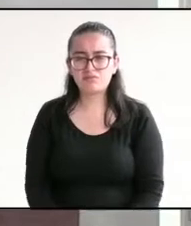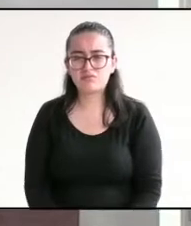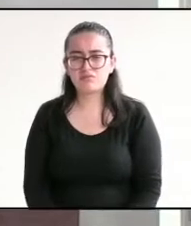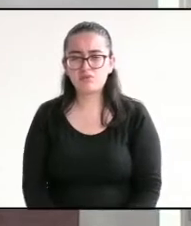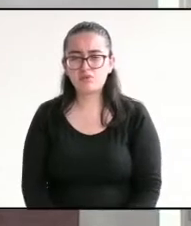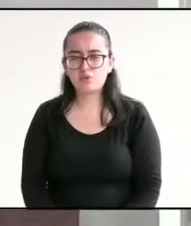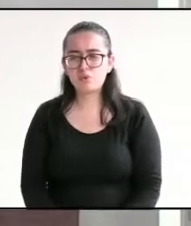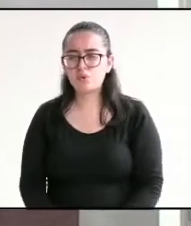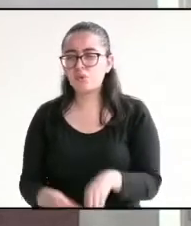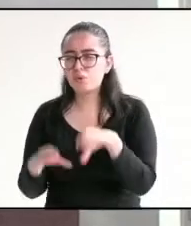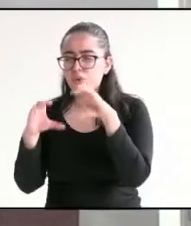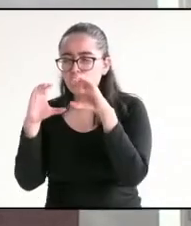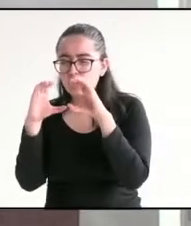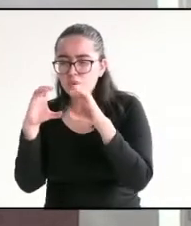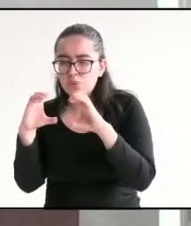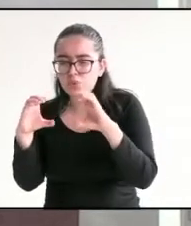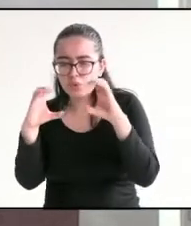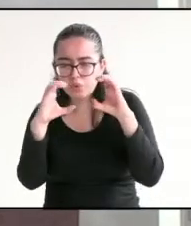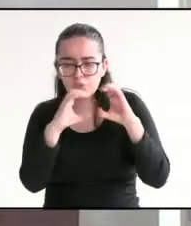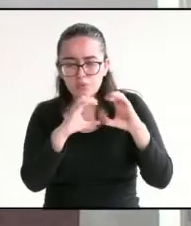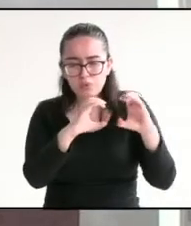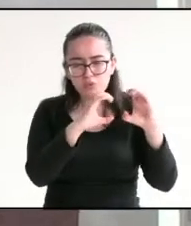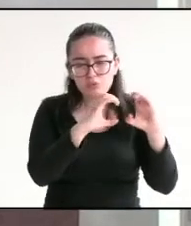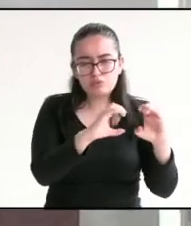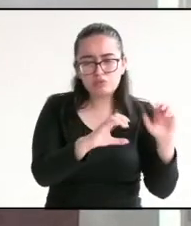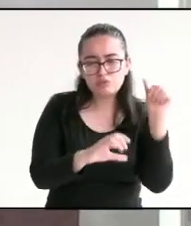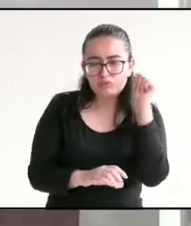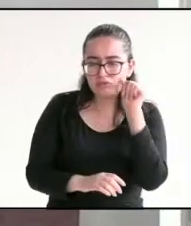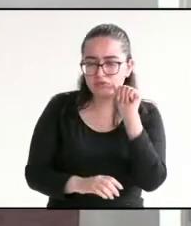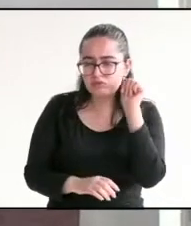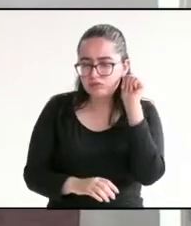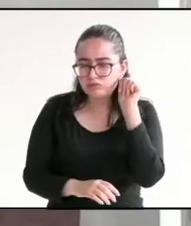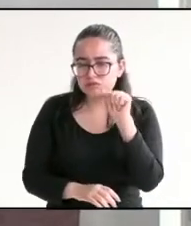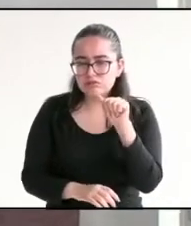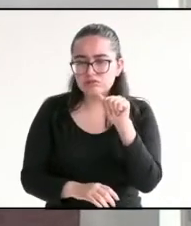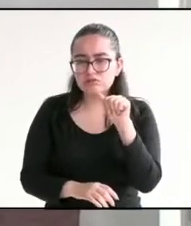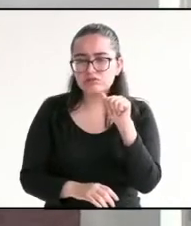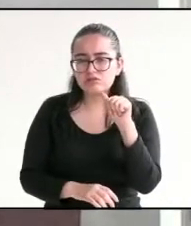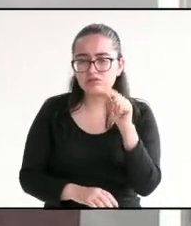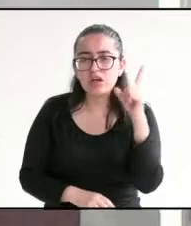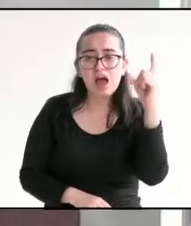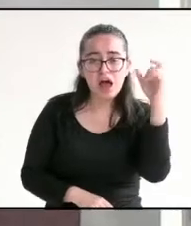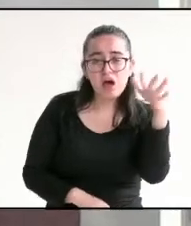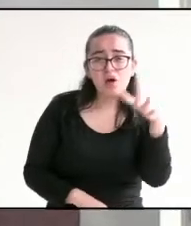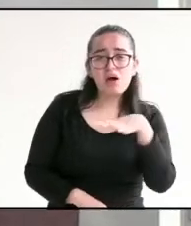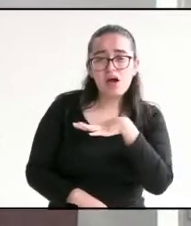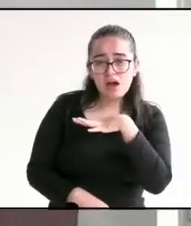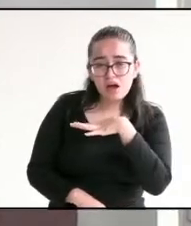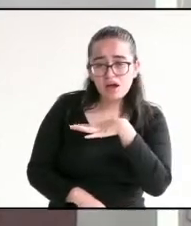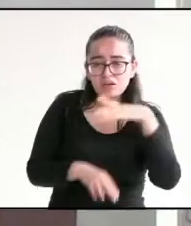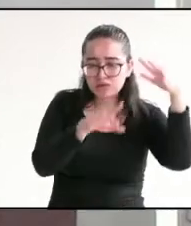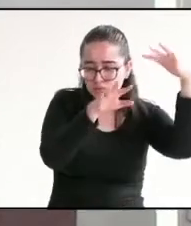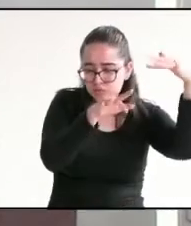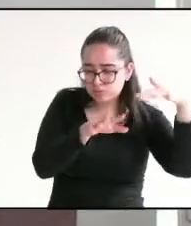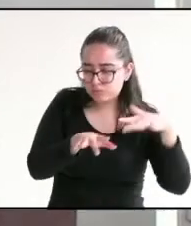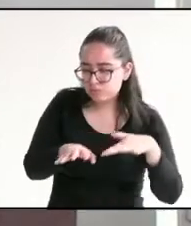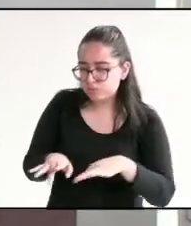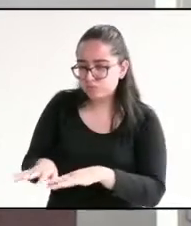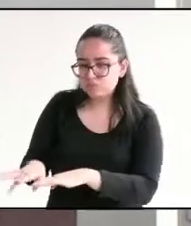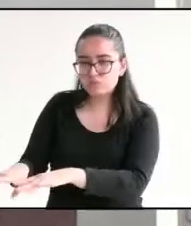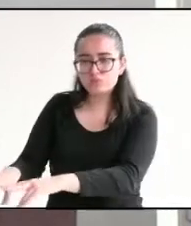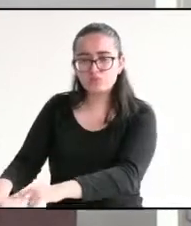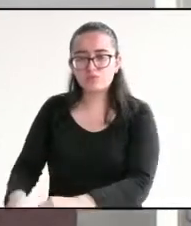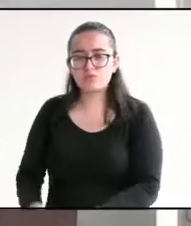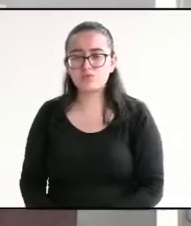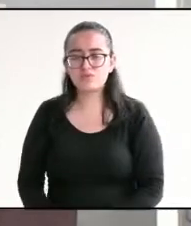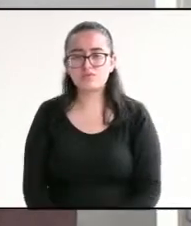protegiendo los mantos freáticos como consecuencia un beneficio directo para el abastecimiento de agua potable a las comunidades y para